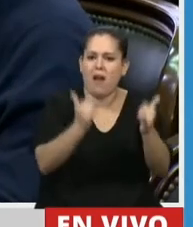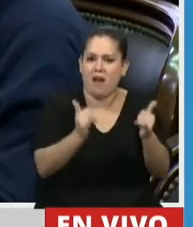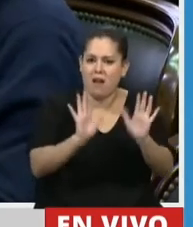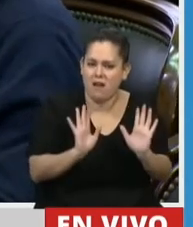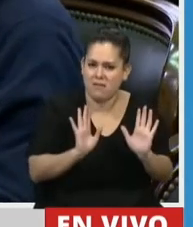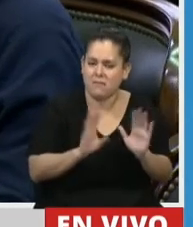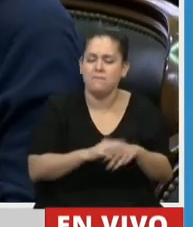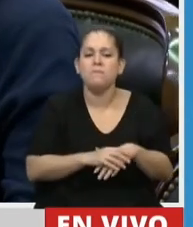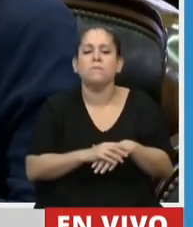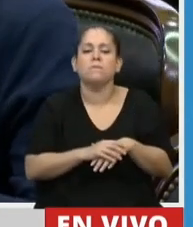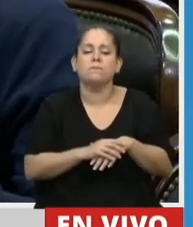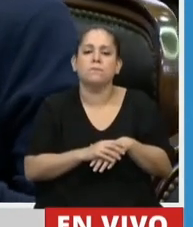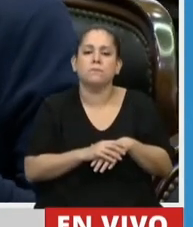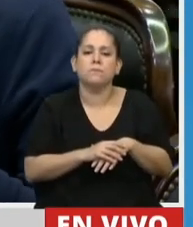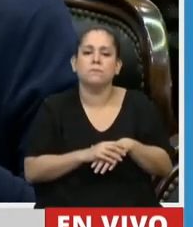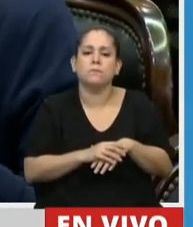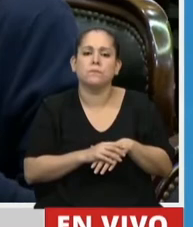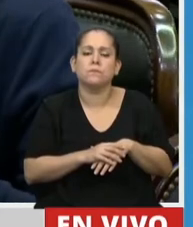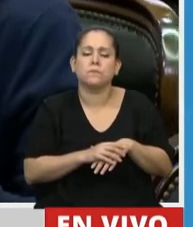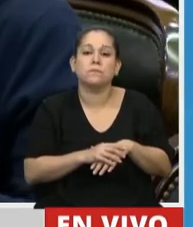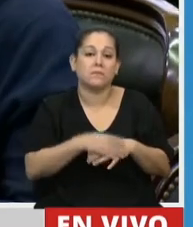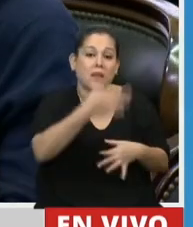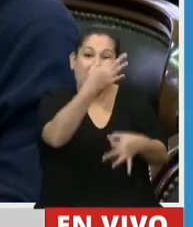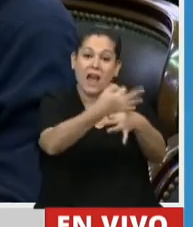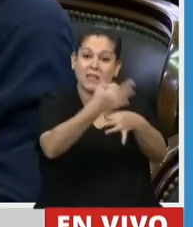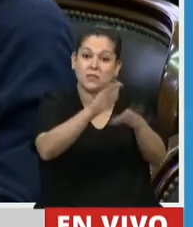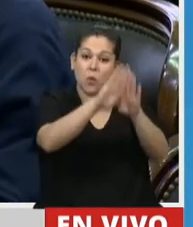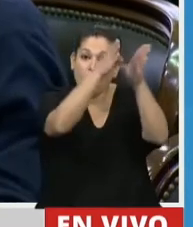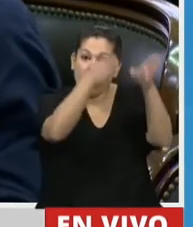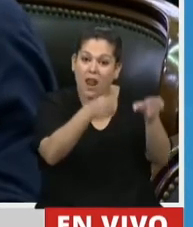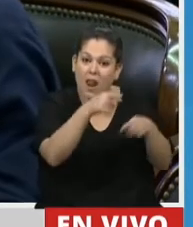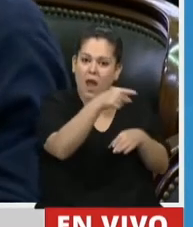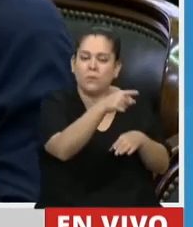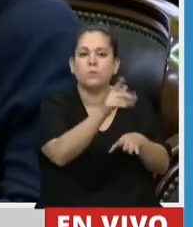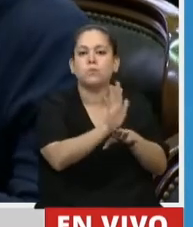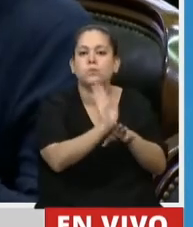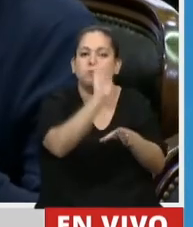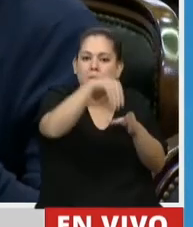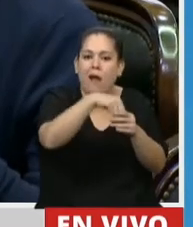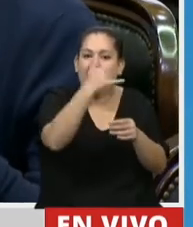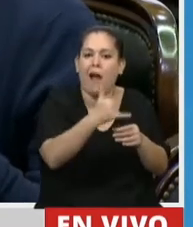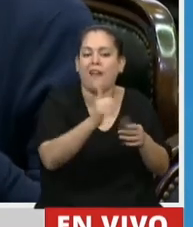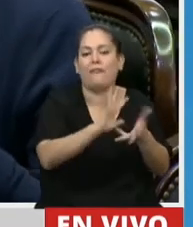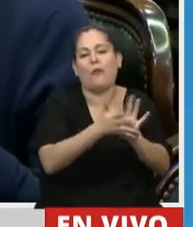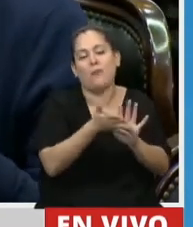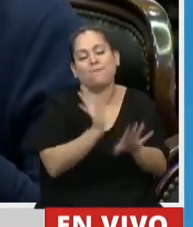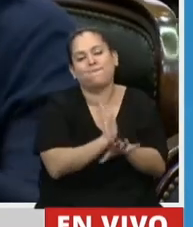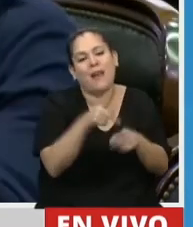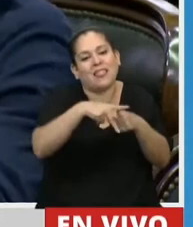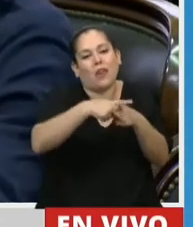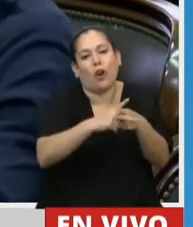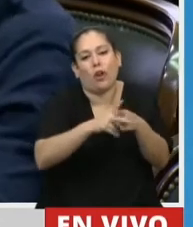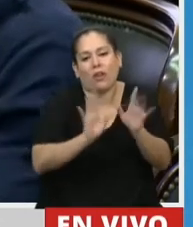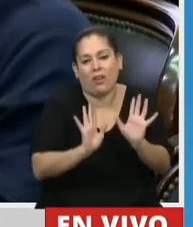Señora Presidenta, la escuela de por sí es una tecnología. Ahí